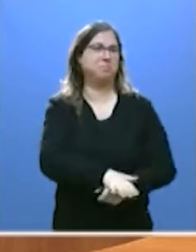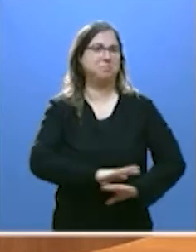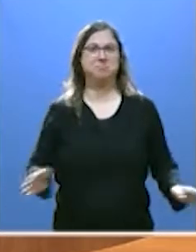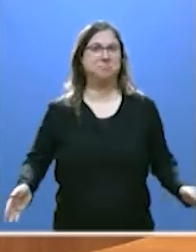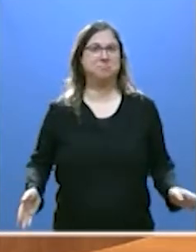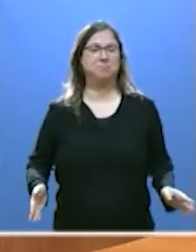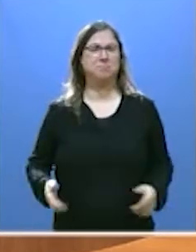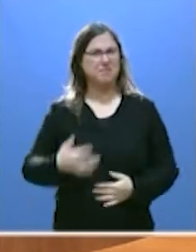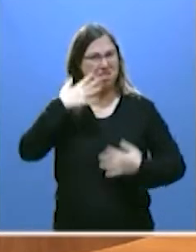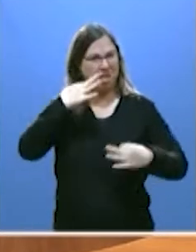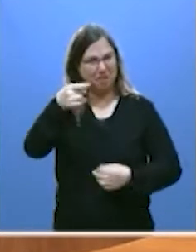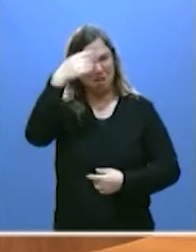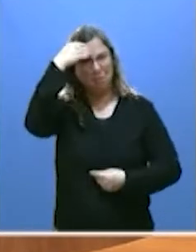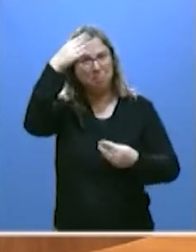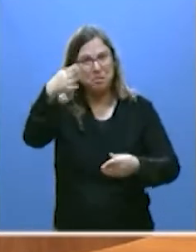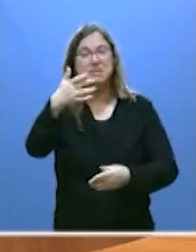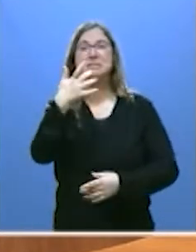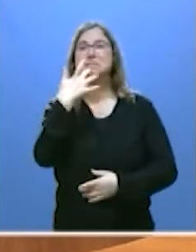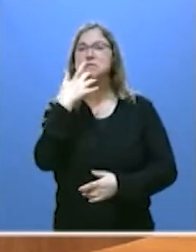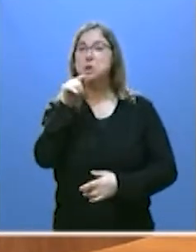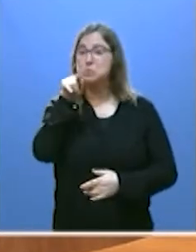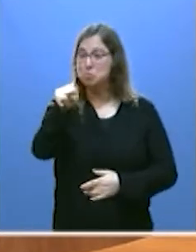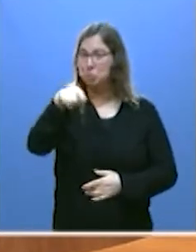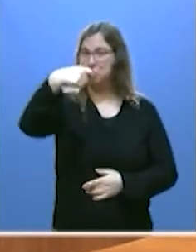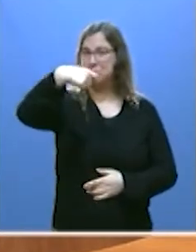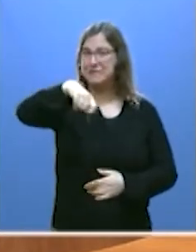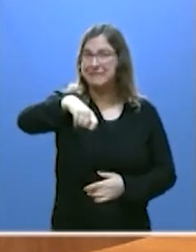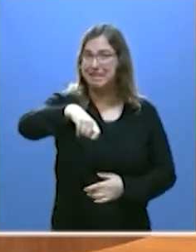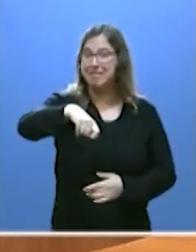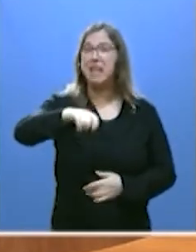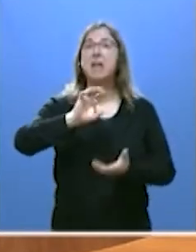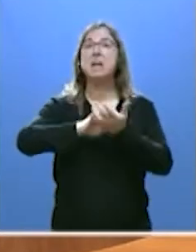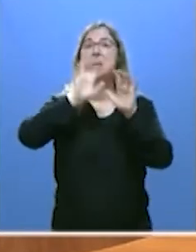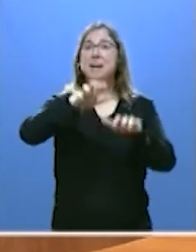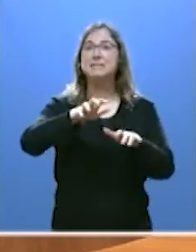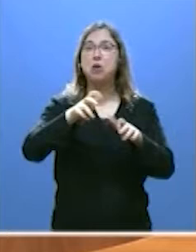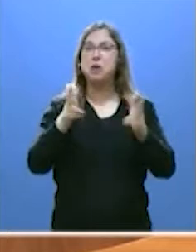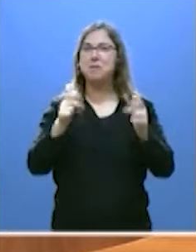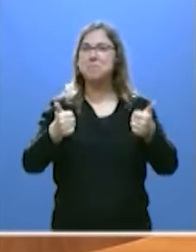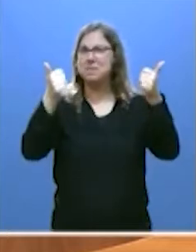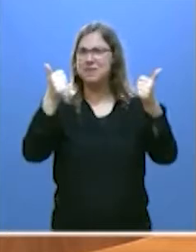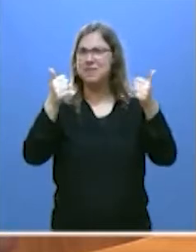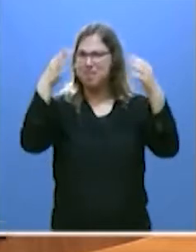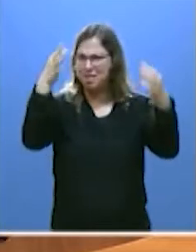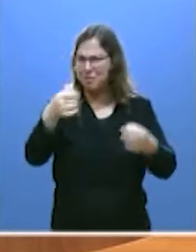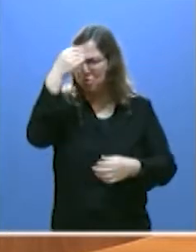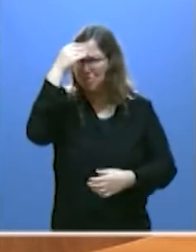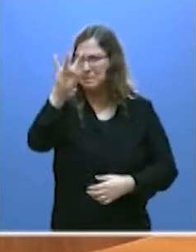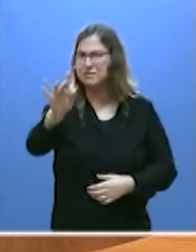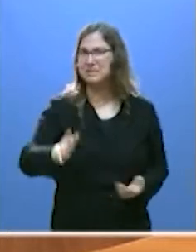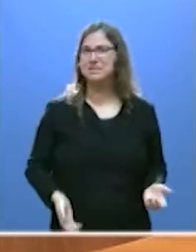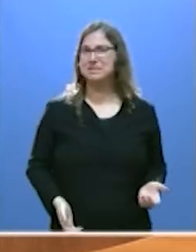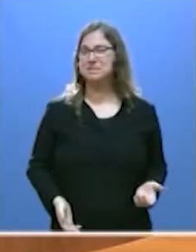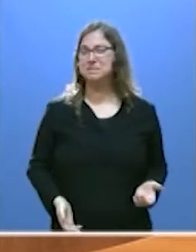¿De verdad usted se cree que con usted de presidente Castilla y León es más libre? ¿De verdad se cree usted eso?